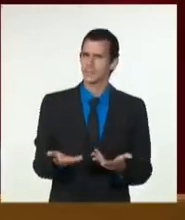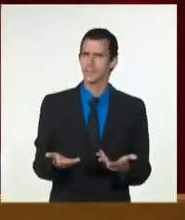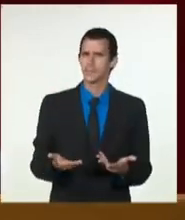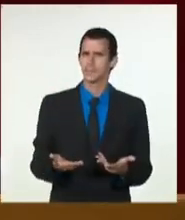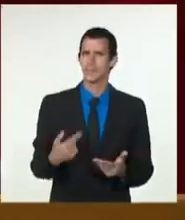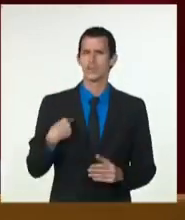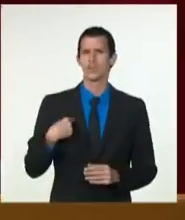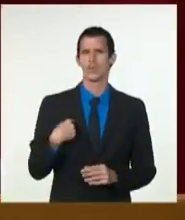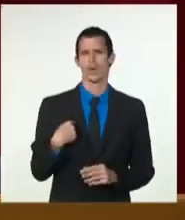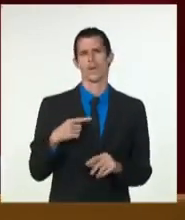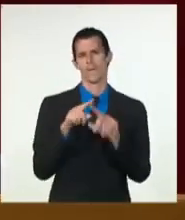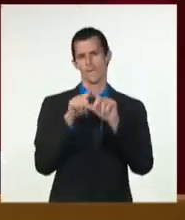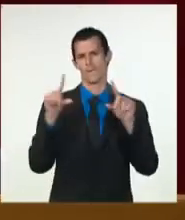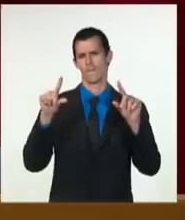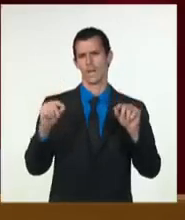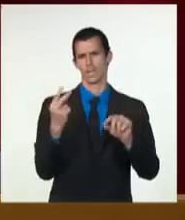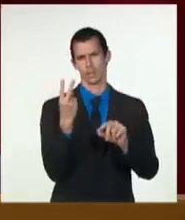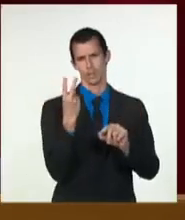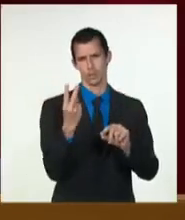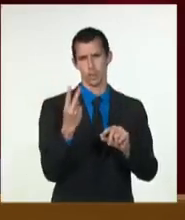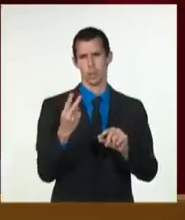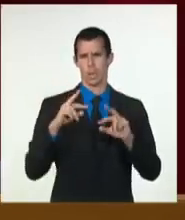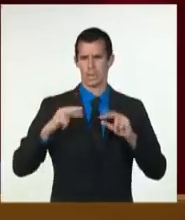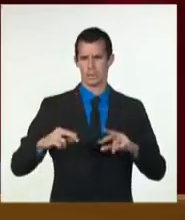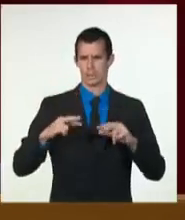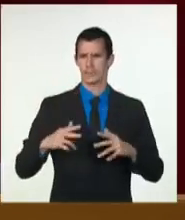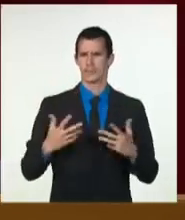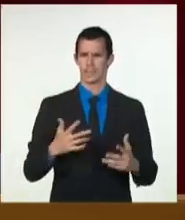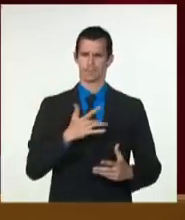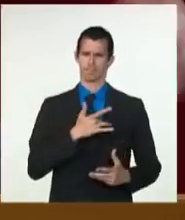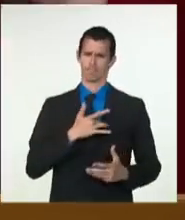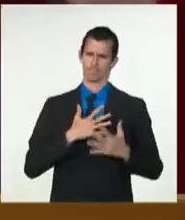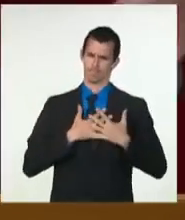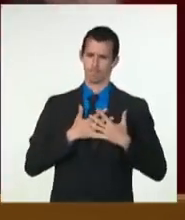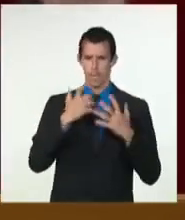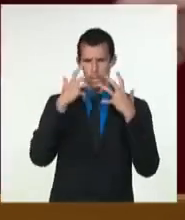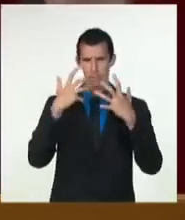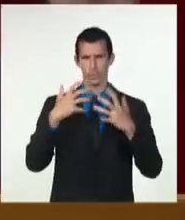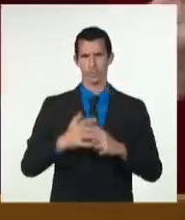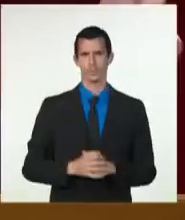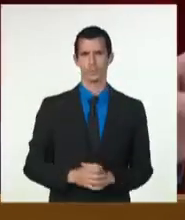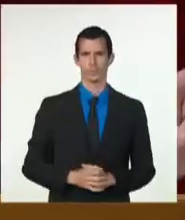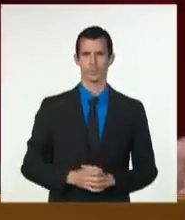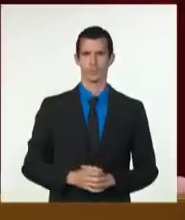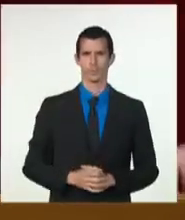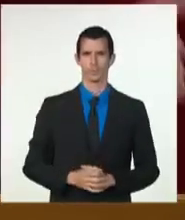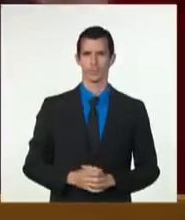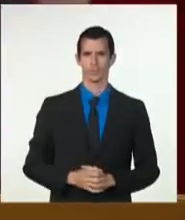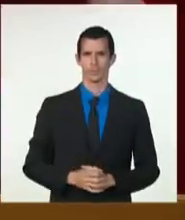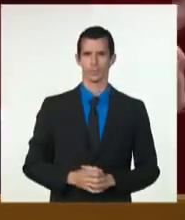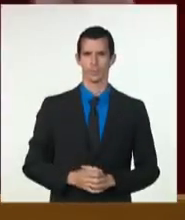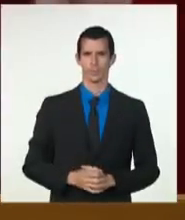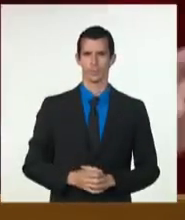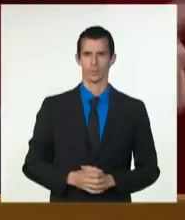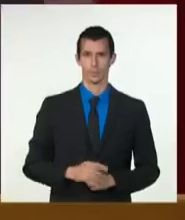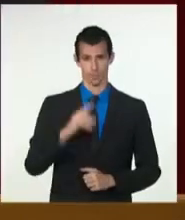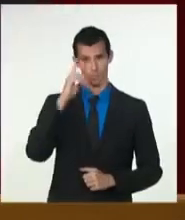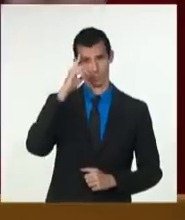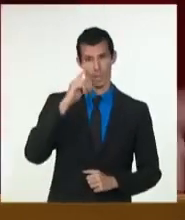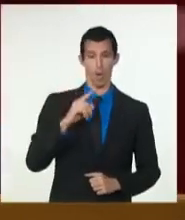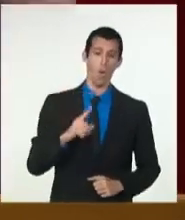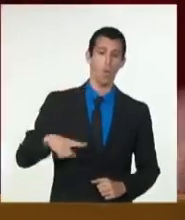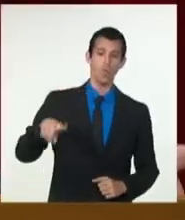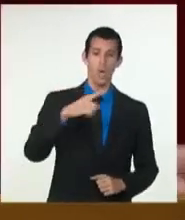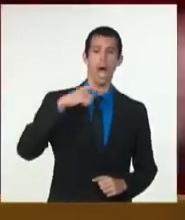frases muy conocidas y queridas por convicción. Sepan, señores imperialistas, que no les tenemos